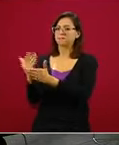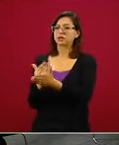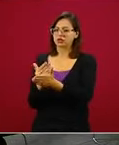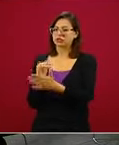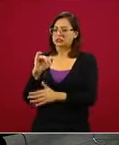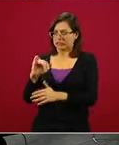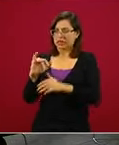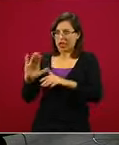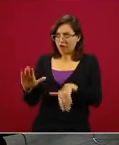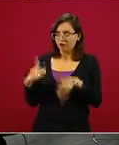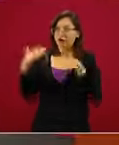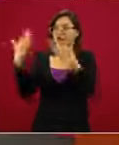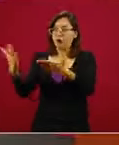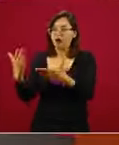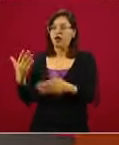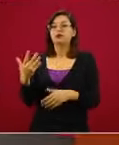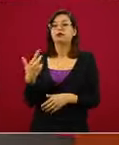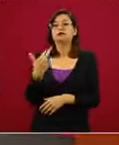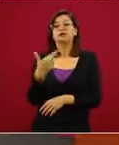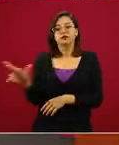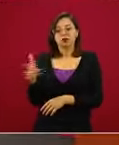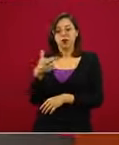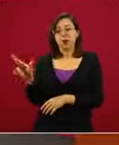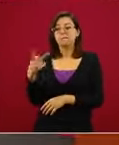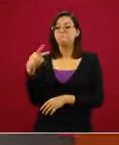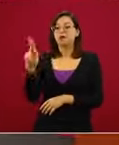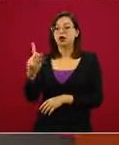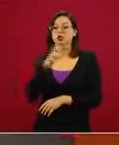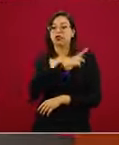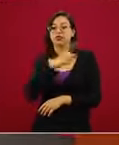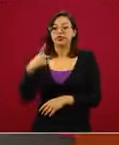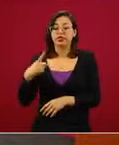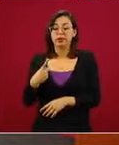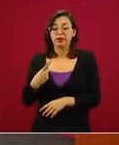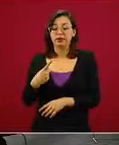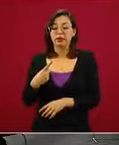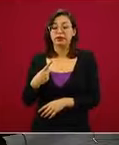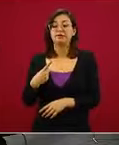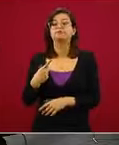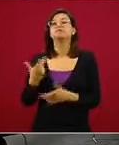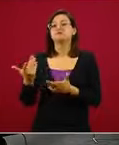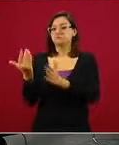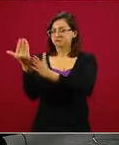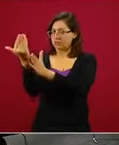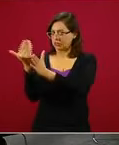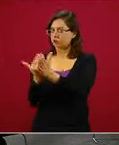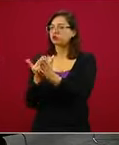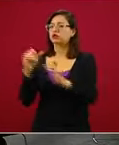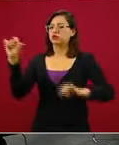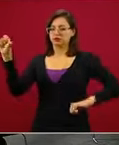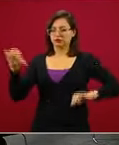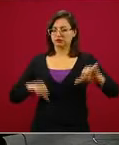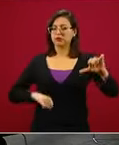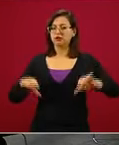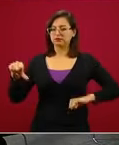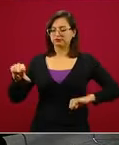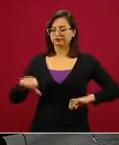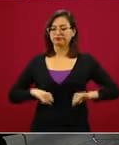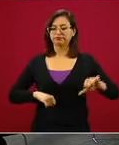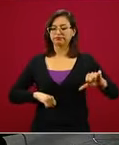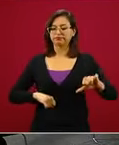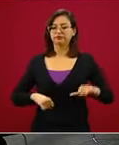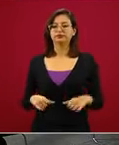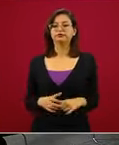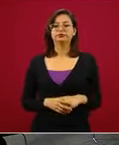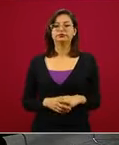espacio público, restaurantes, pero van a tener que operar de manera reducida. Y el cuidado de personas